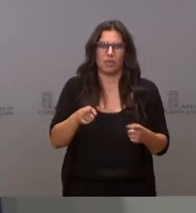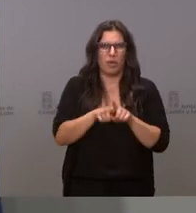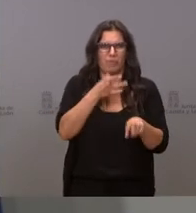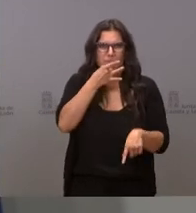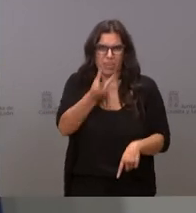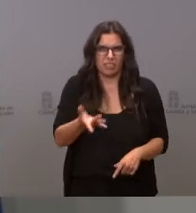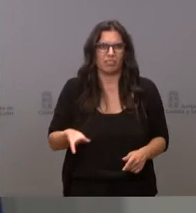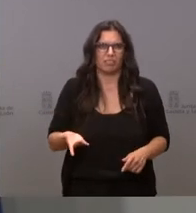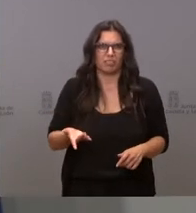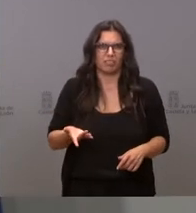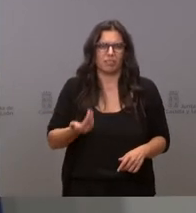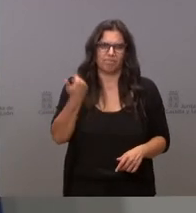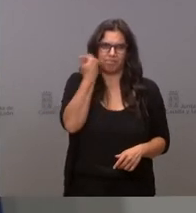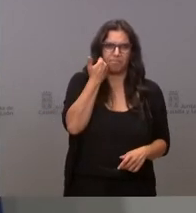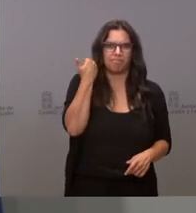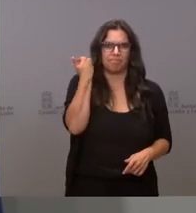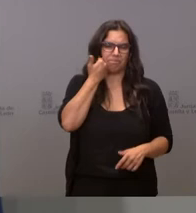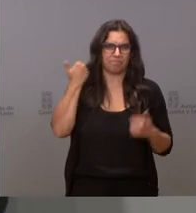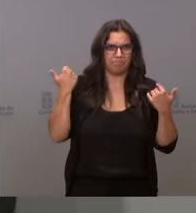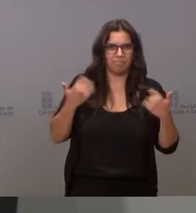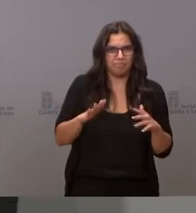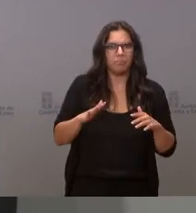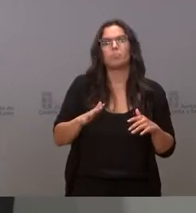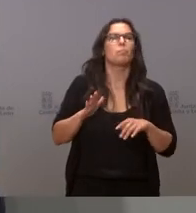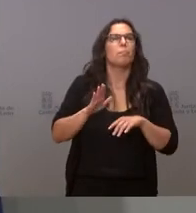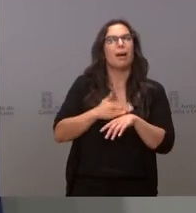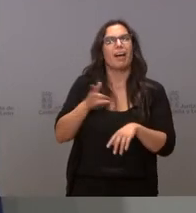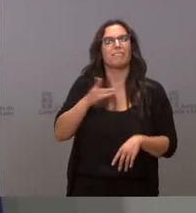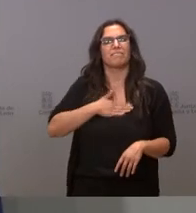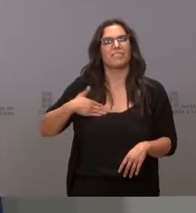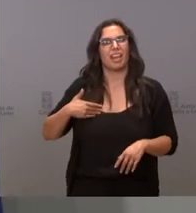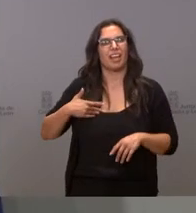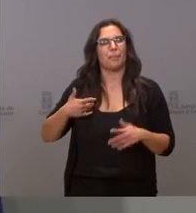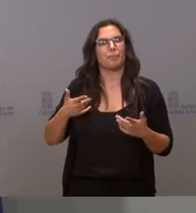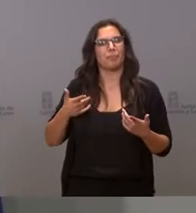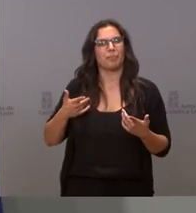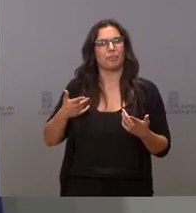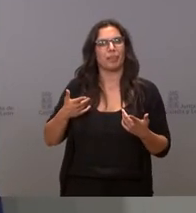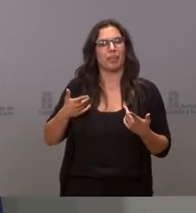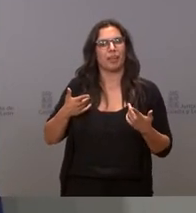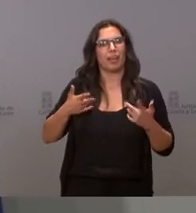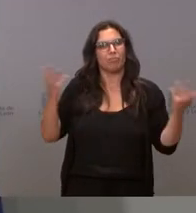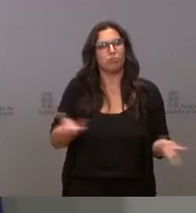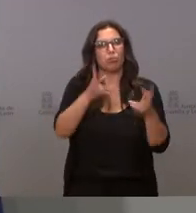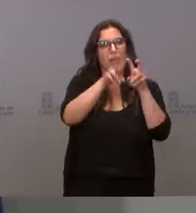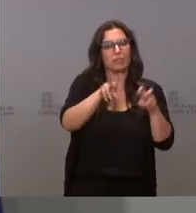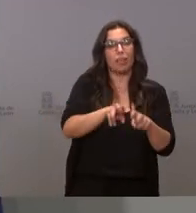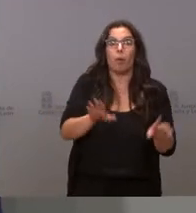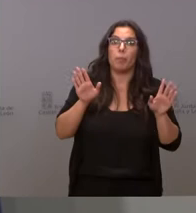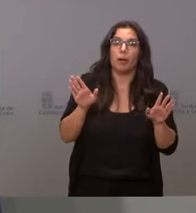mucho descargo, para promover una investigación, a la vez